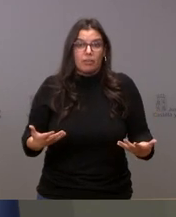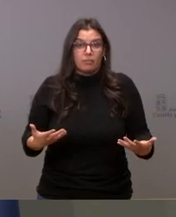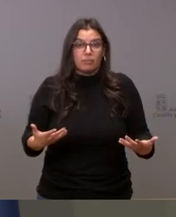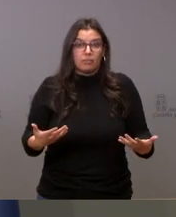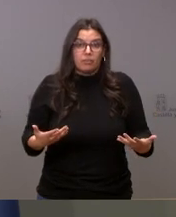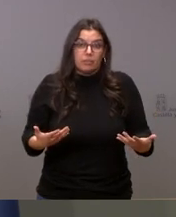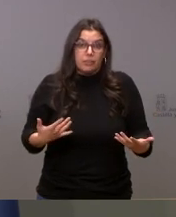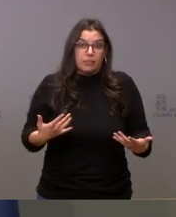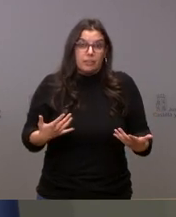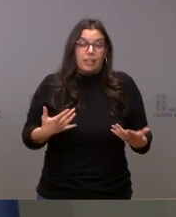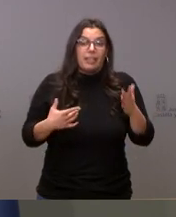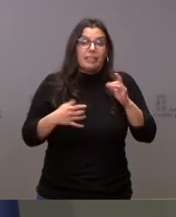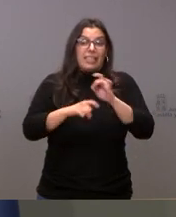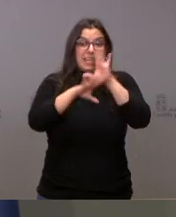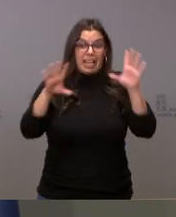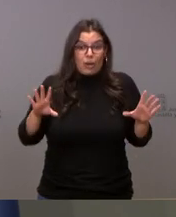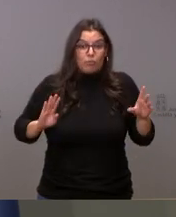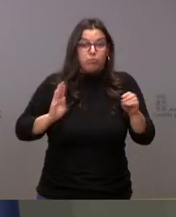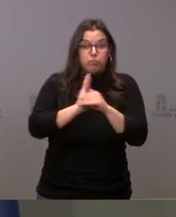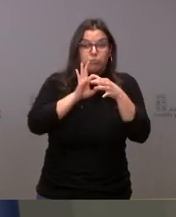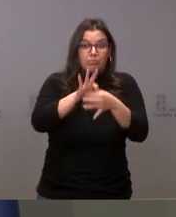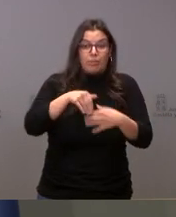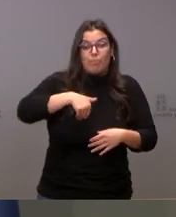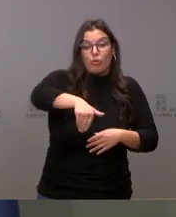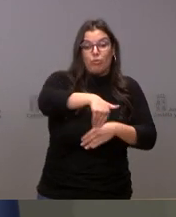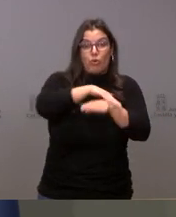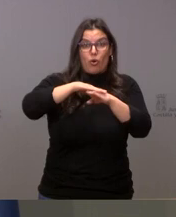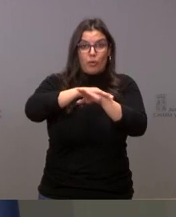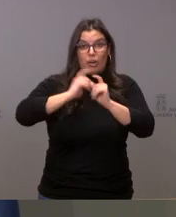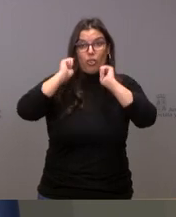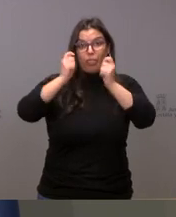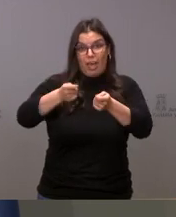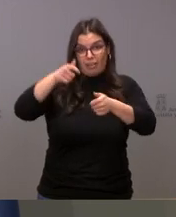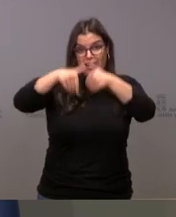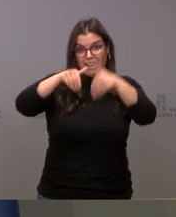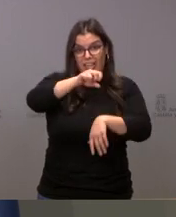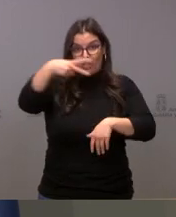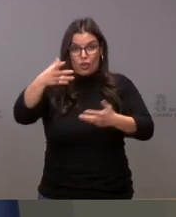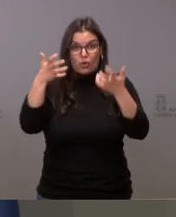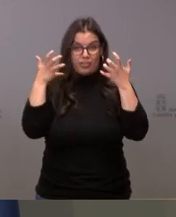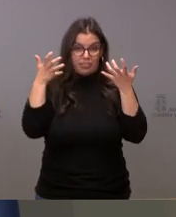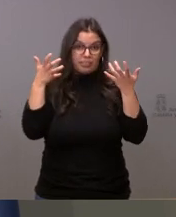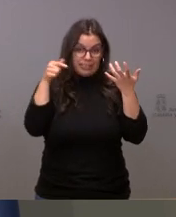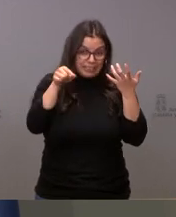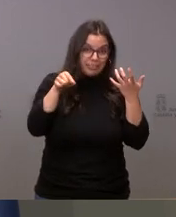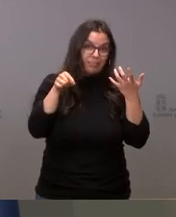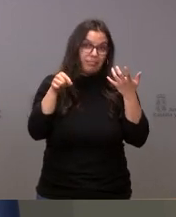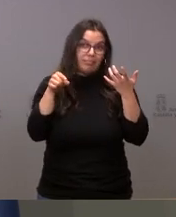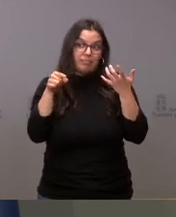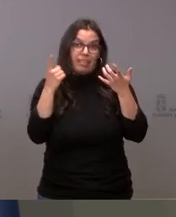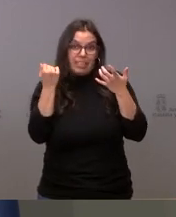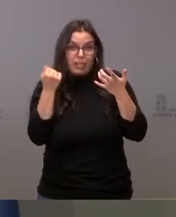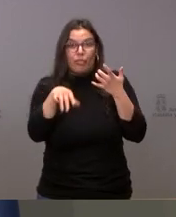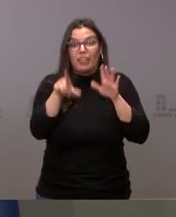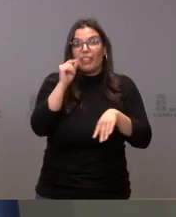corresponderá su definición seguramente al Gobierno que salga elegido de las urnas, que será el que dispondrá de estos recursos